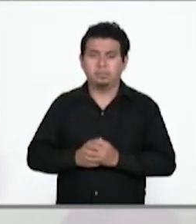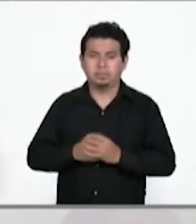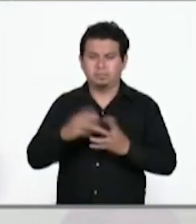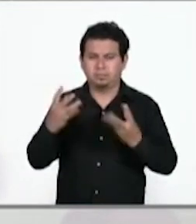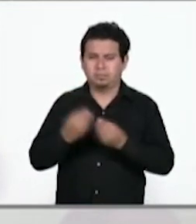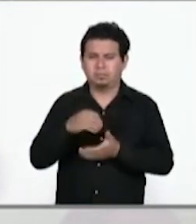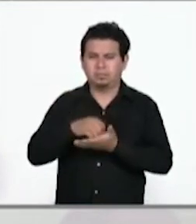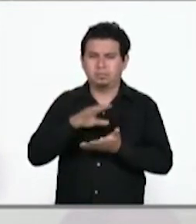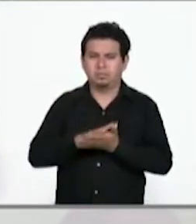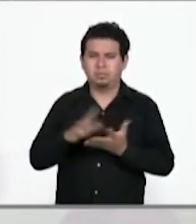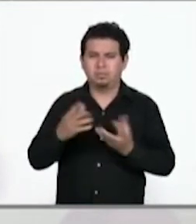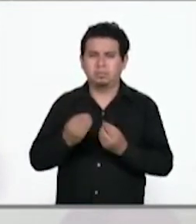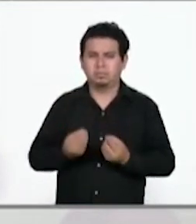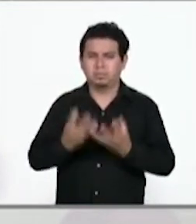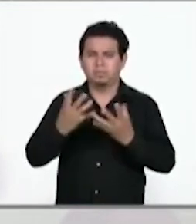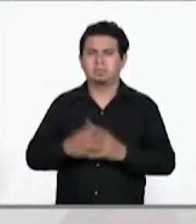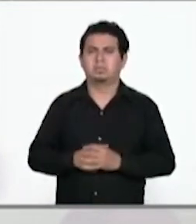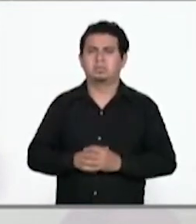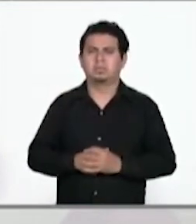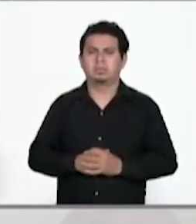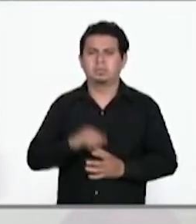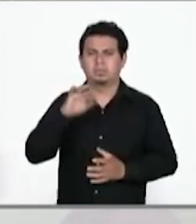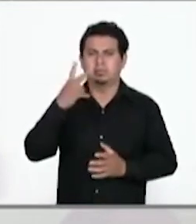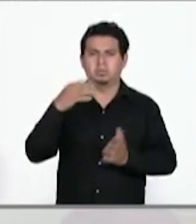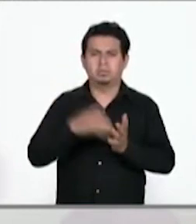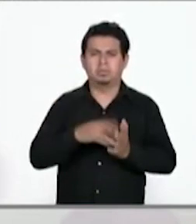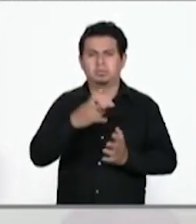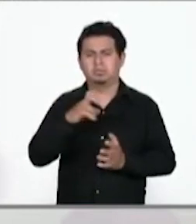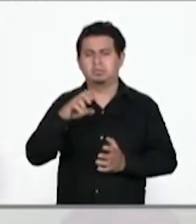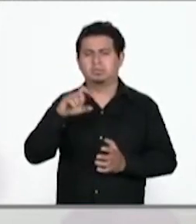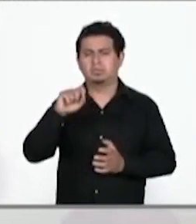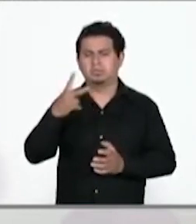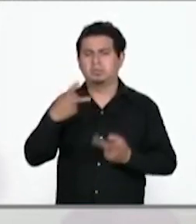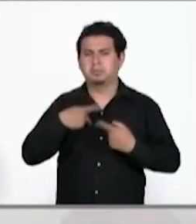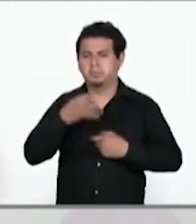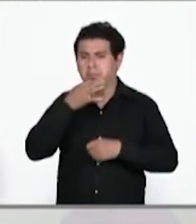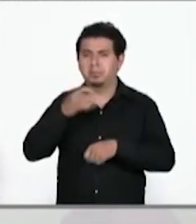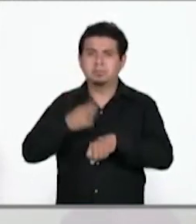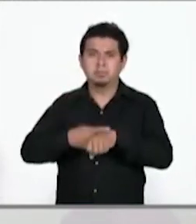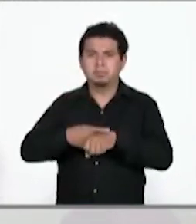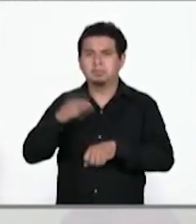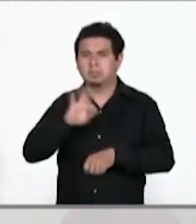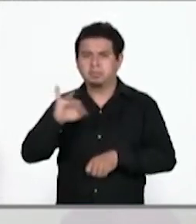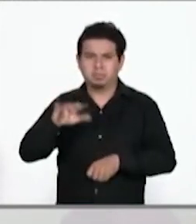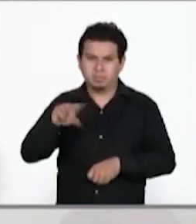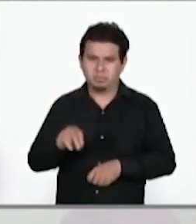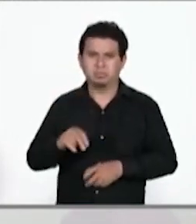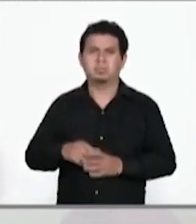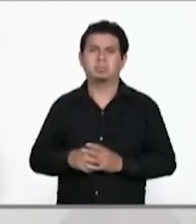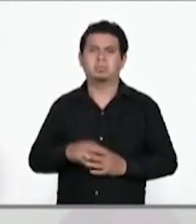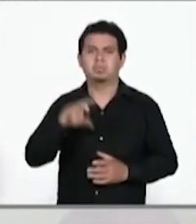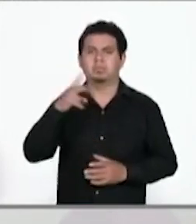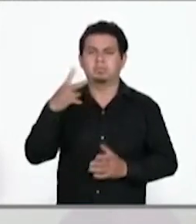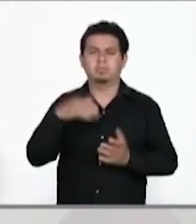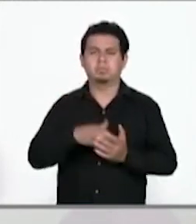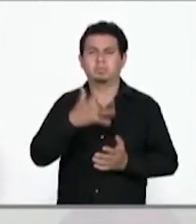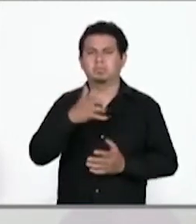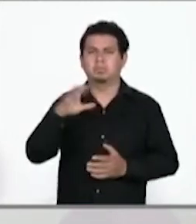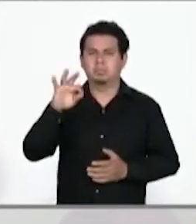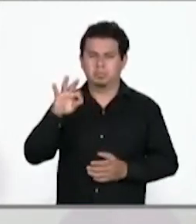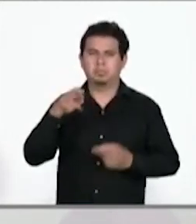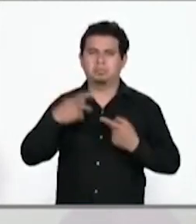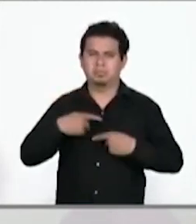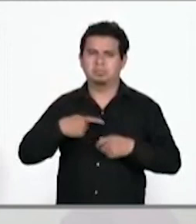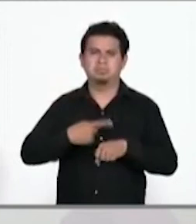registrados un total de 52.222 casos notificados, 32.540